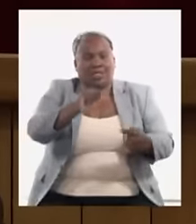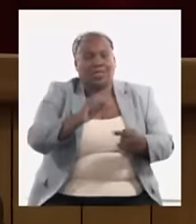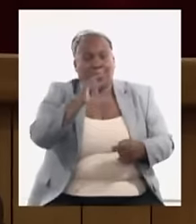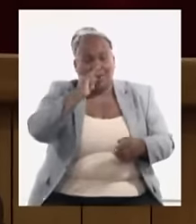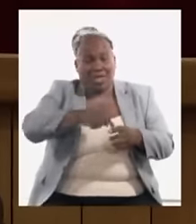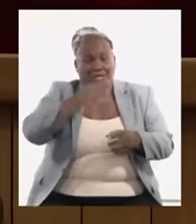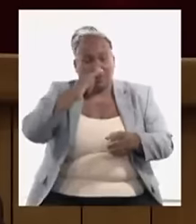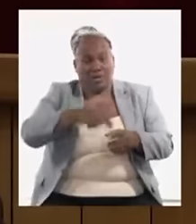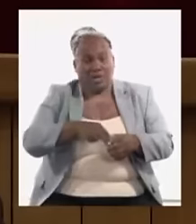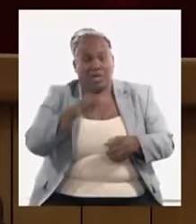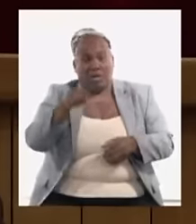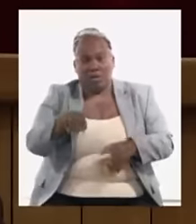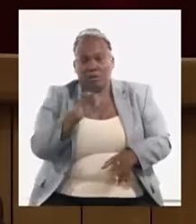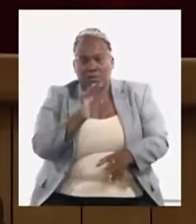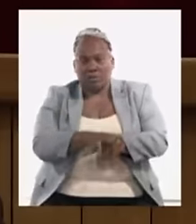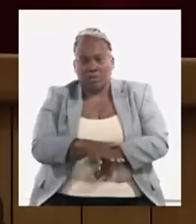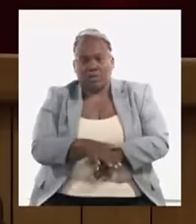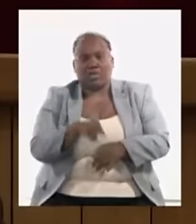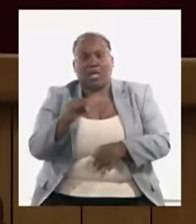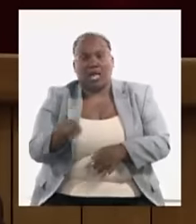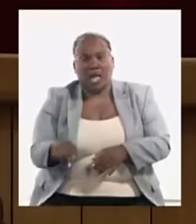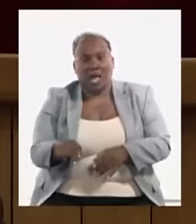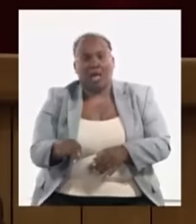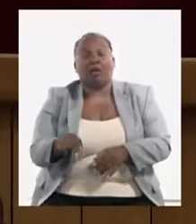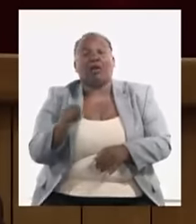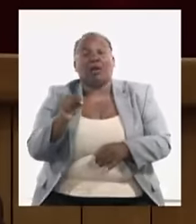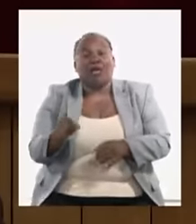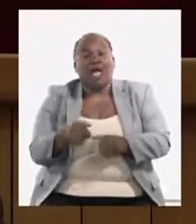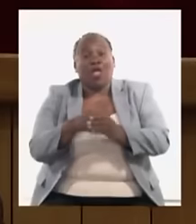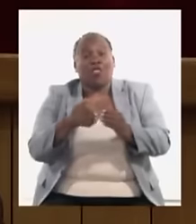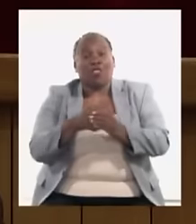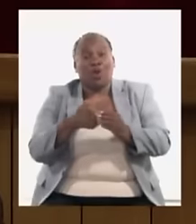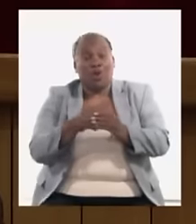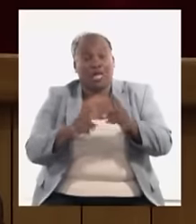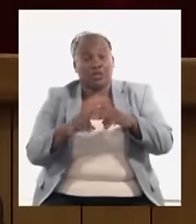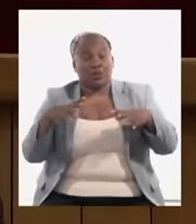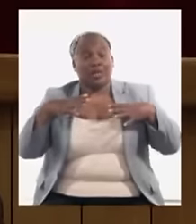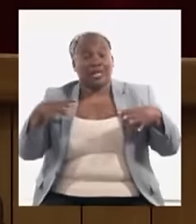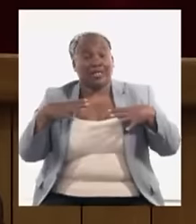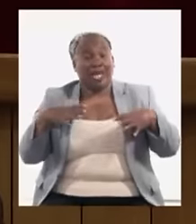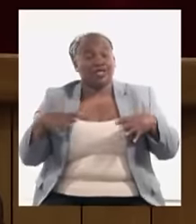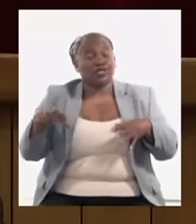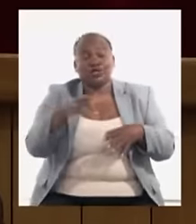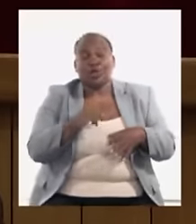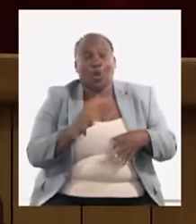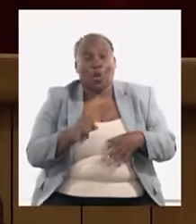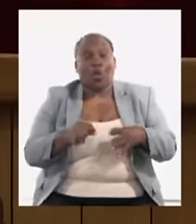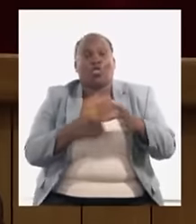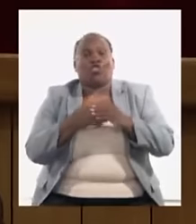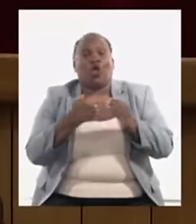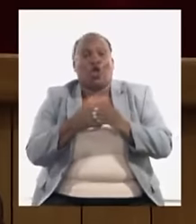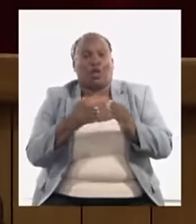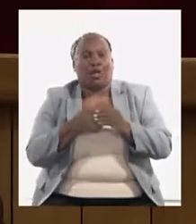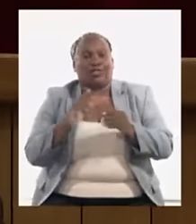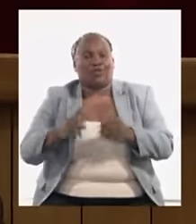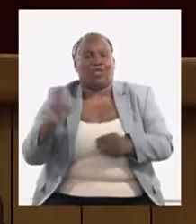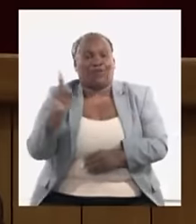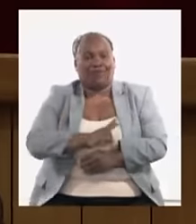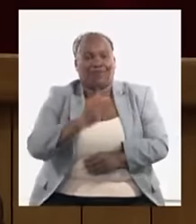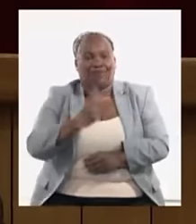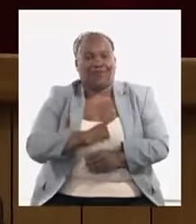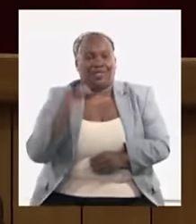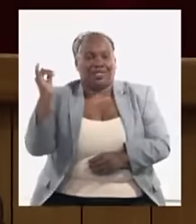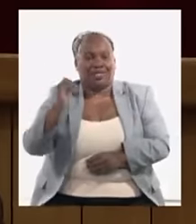vamos a empezar a cobrar en dólar la gasolina a todos los turistas y a todos los visitantes internacionales